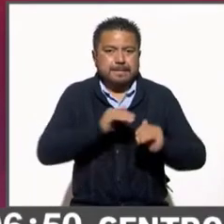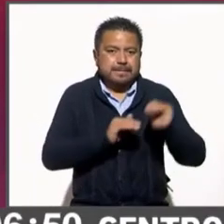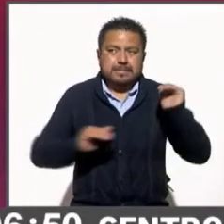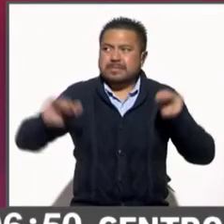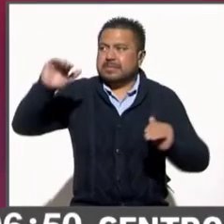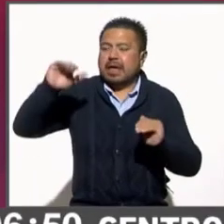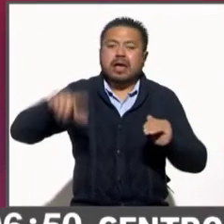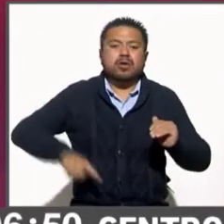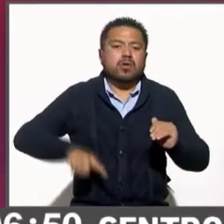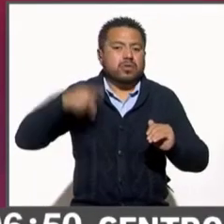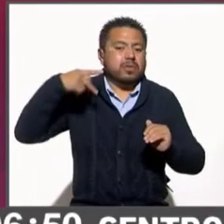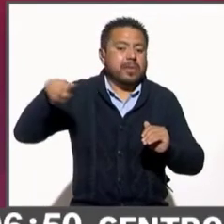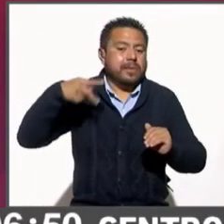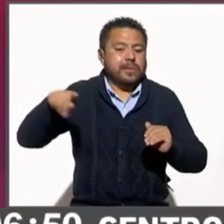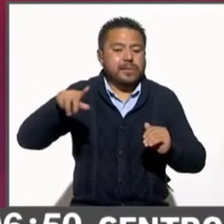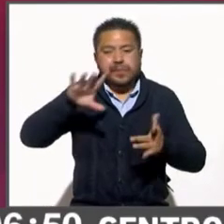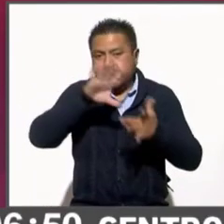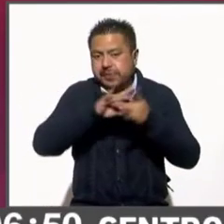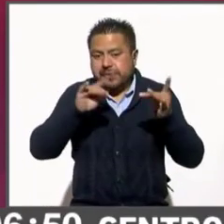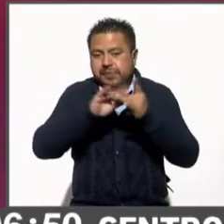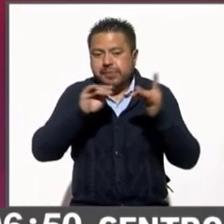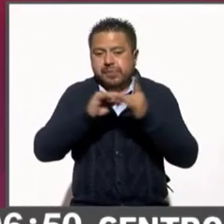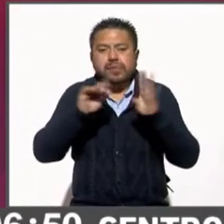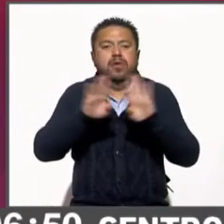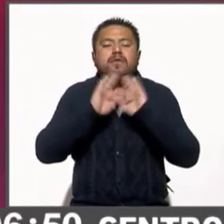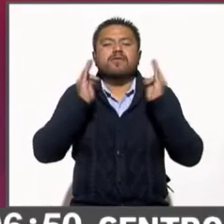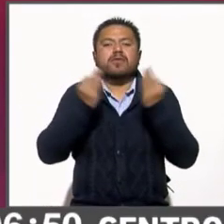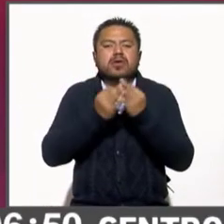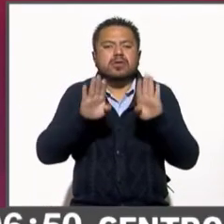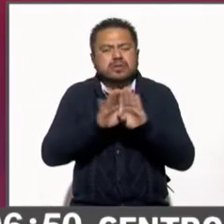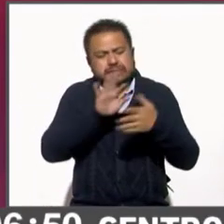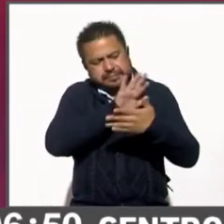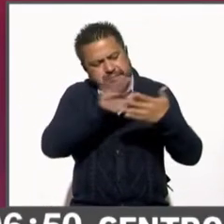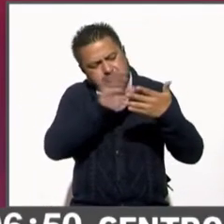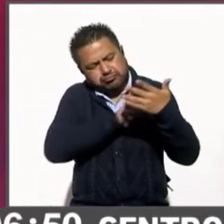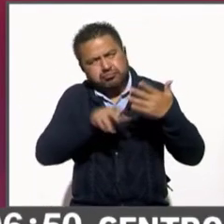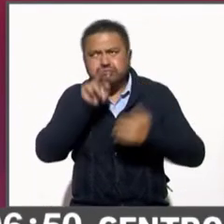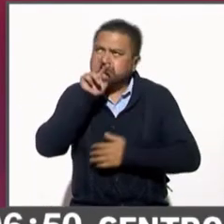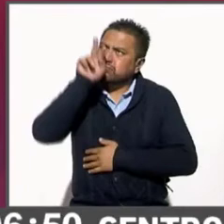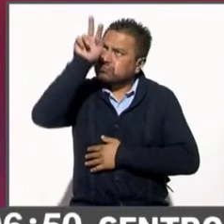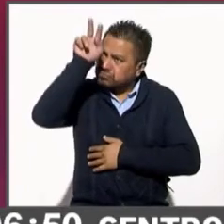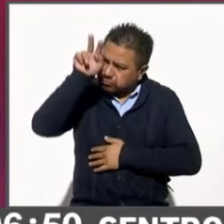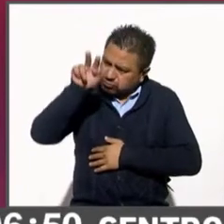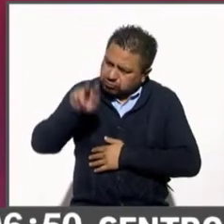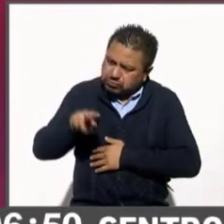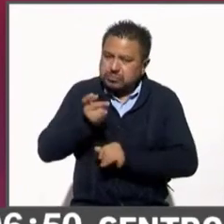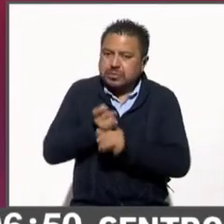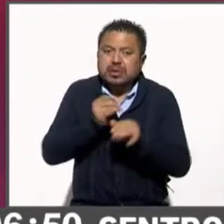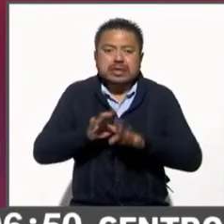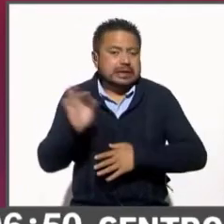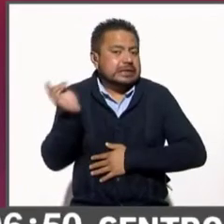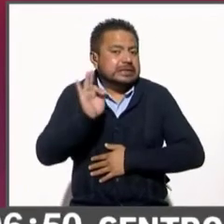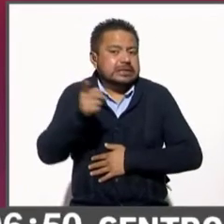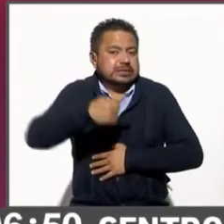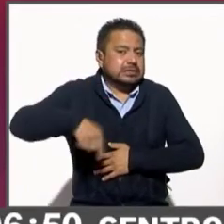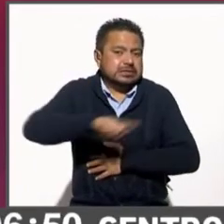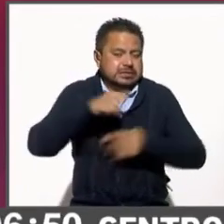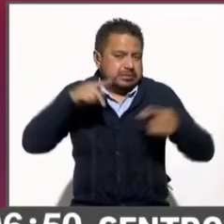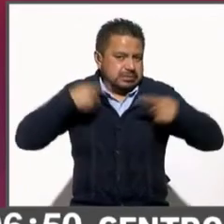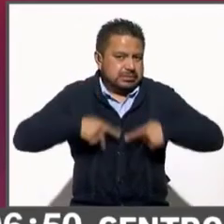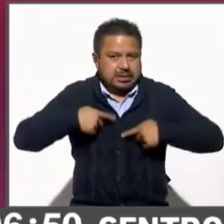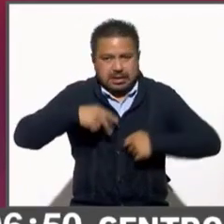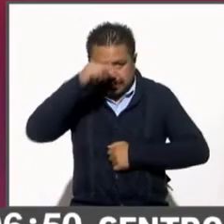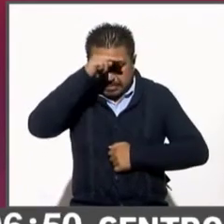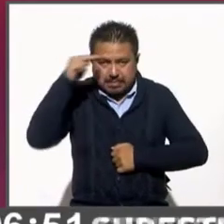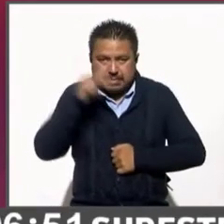Es decir, una forma de leer esta información es que es probable que el público mexicano, que los ciudadanos estén